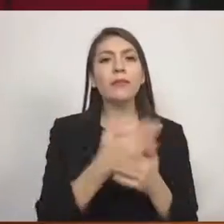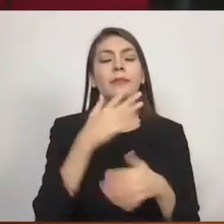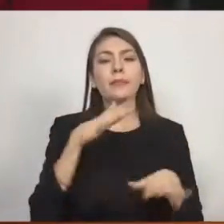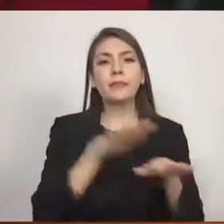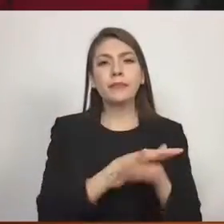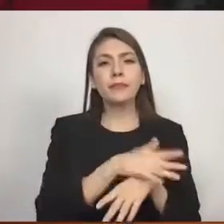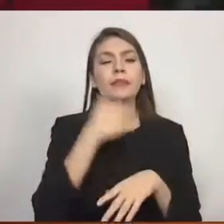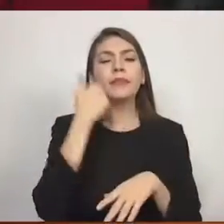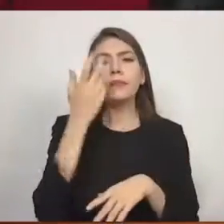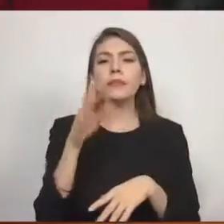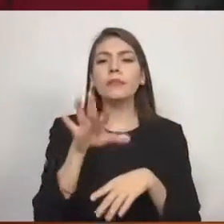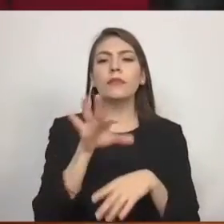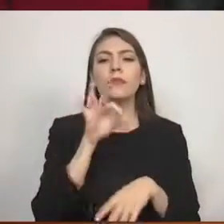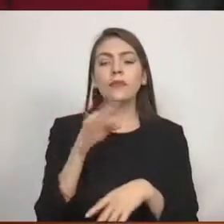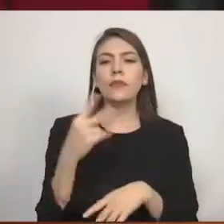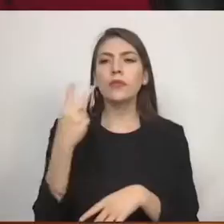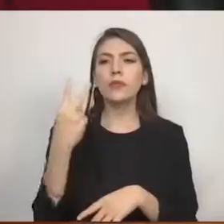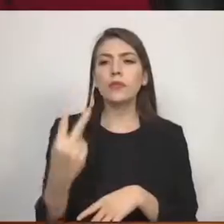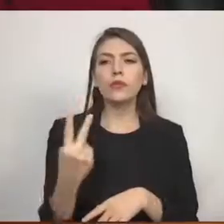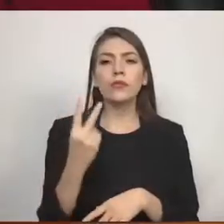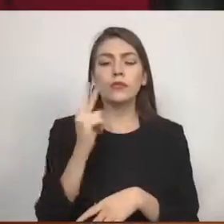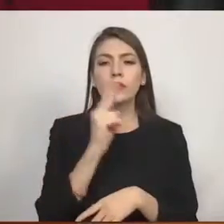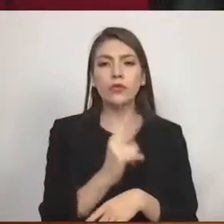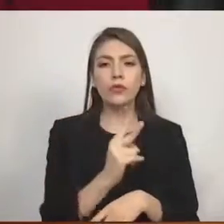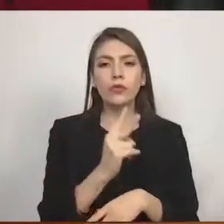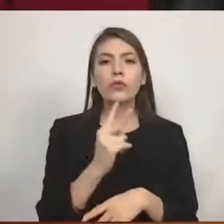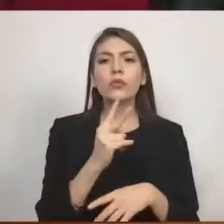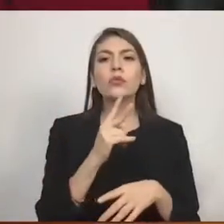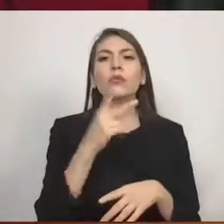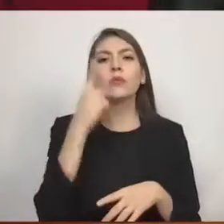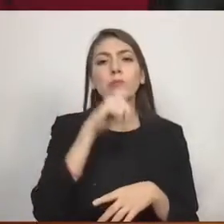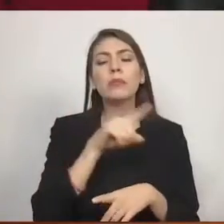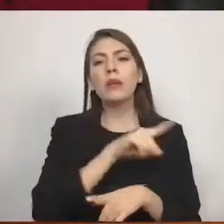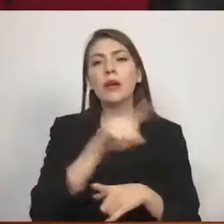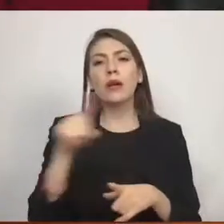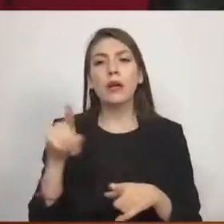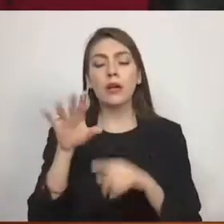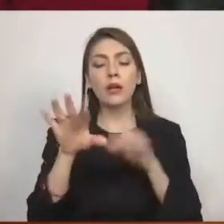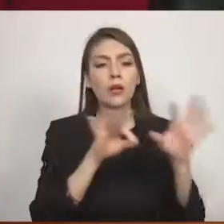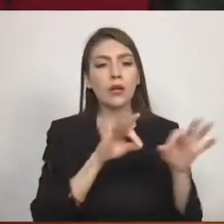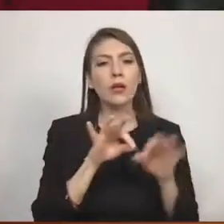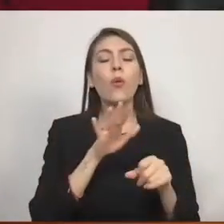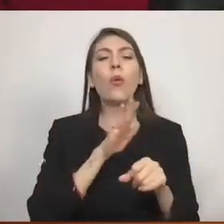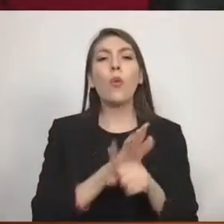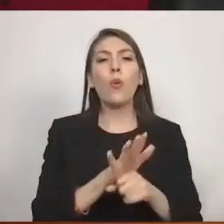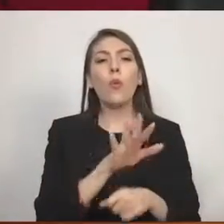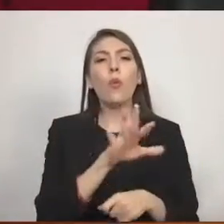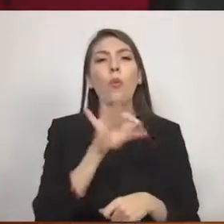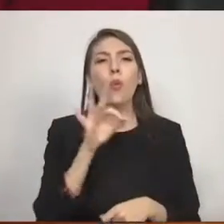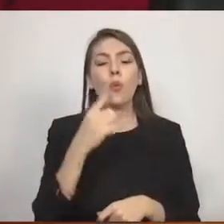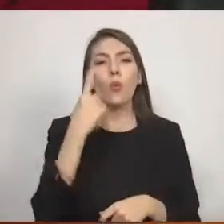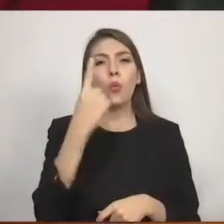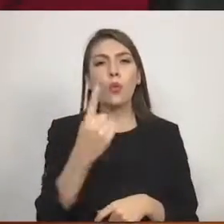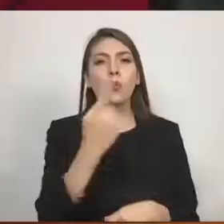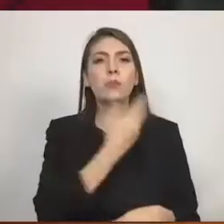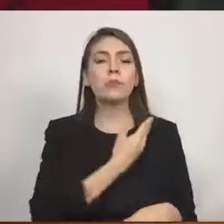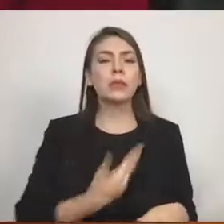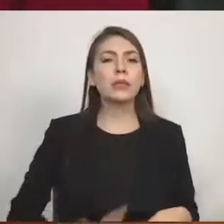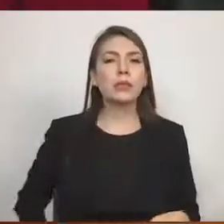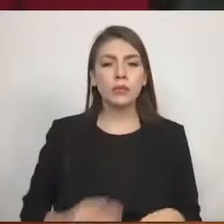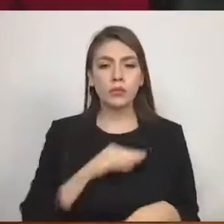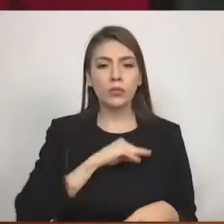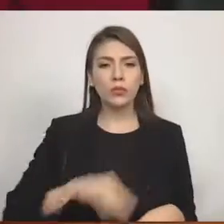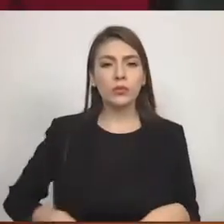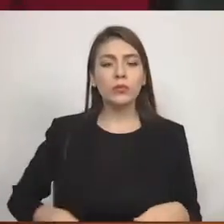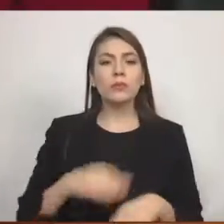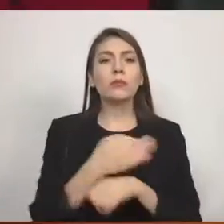ciudadanos para que esa honorable soberanía designe presidente municipal sustituto del Ayuntamiento de Villa